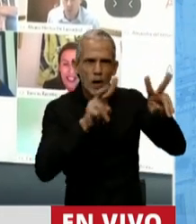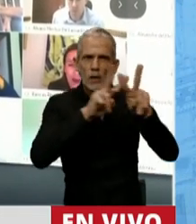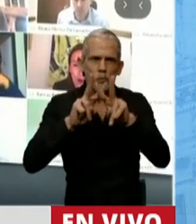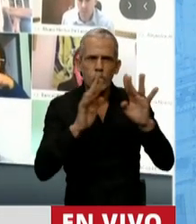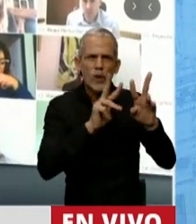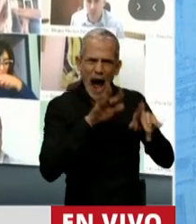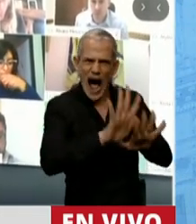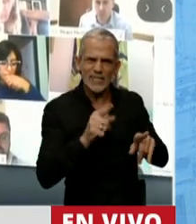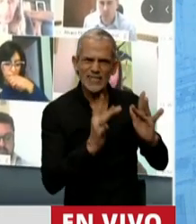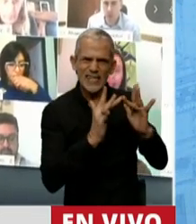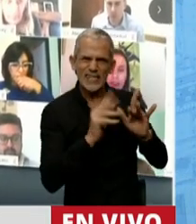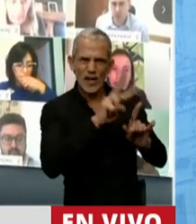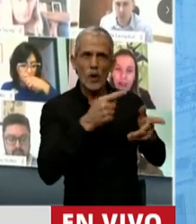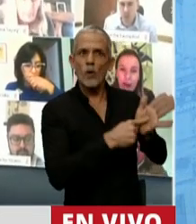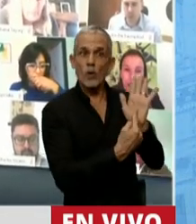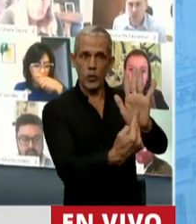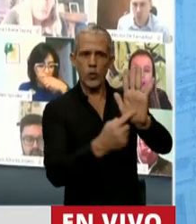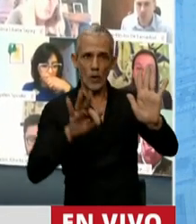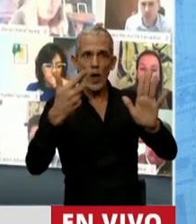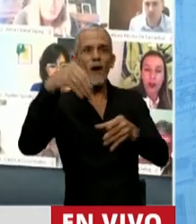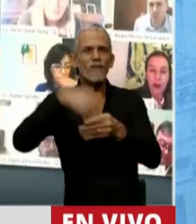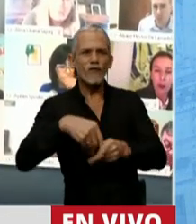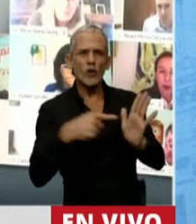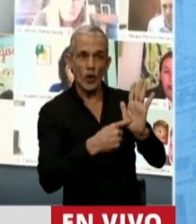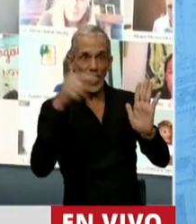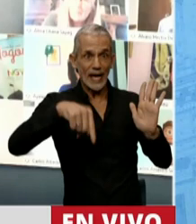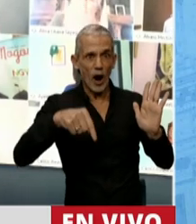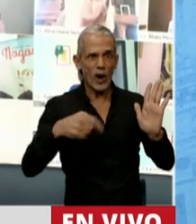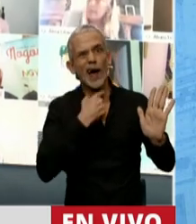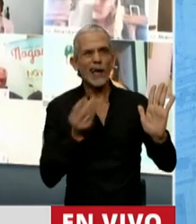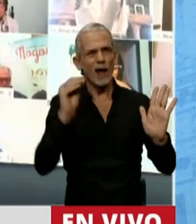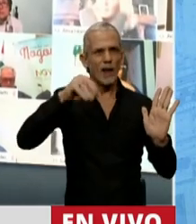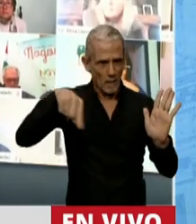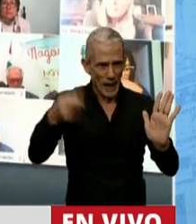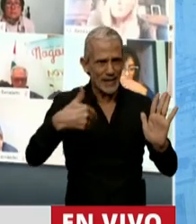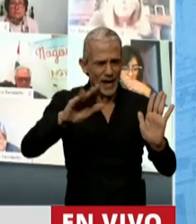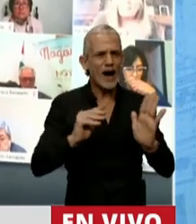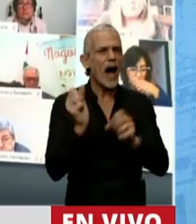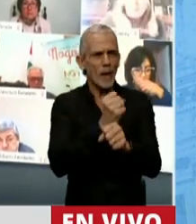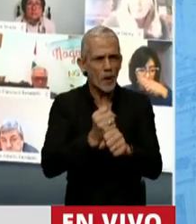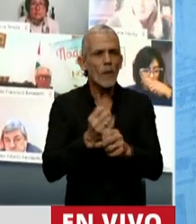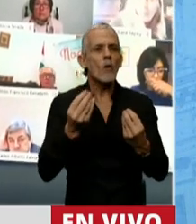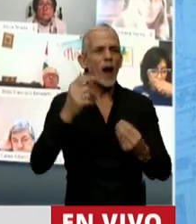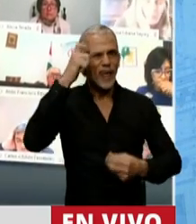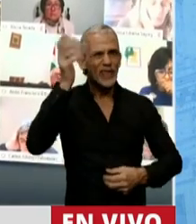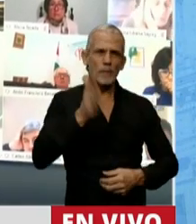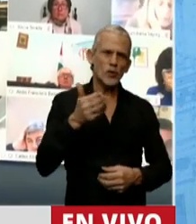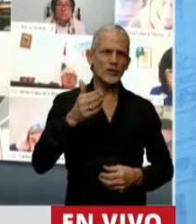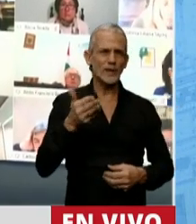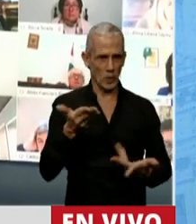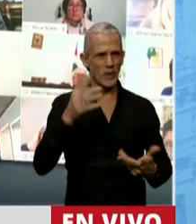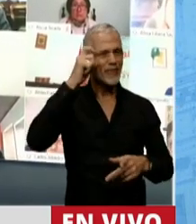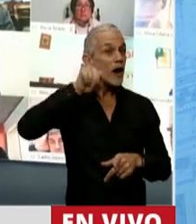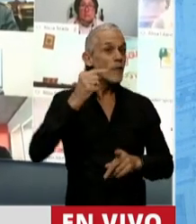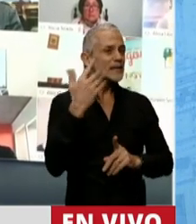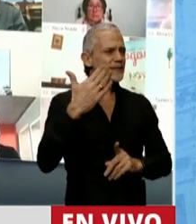plataforma que se le presentó al pueblo y quien los votó y ahora están proponiendo, y mañana lo van a aprobar, el 10%, el 10